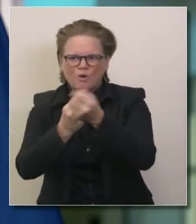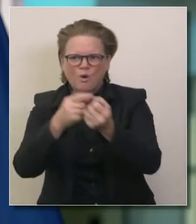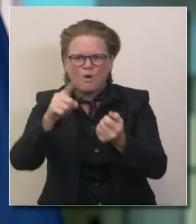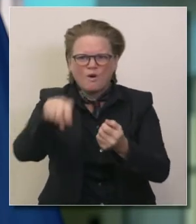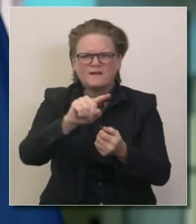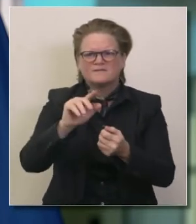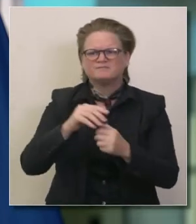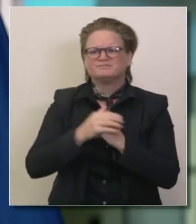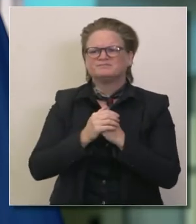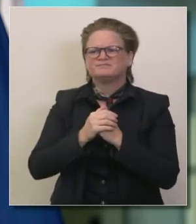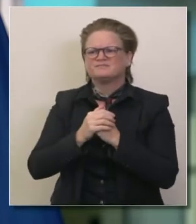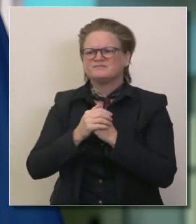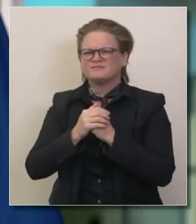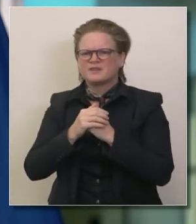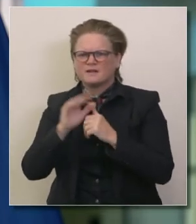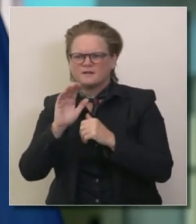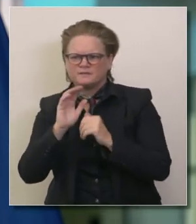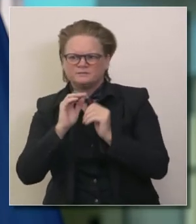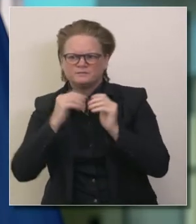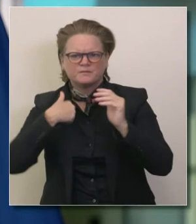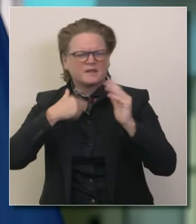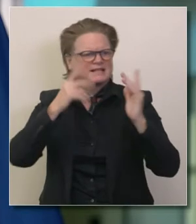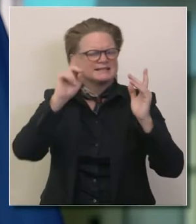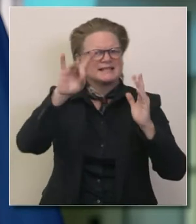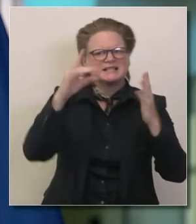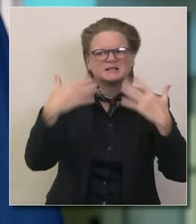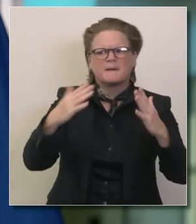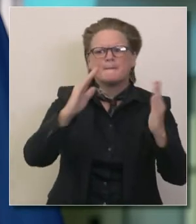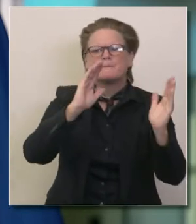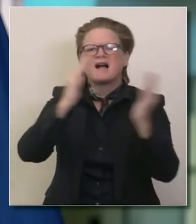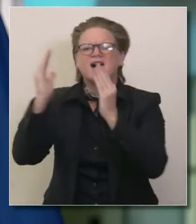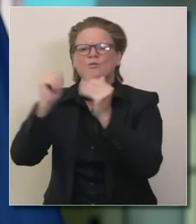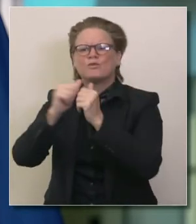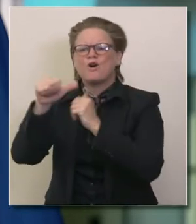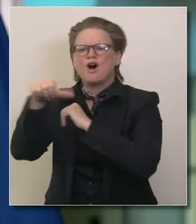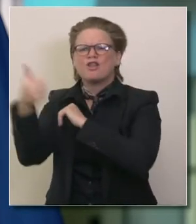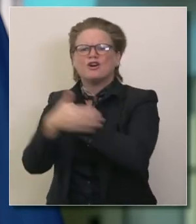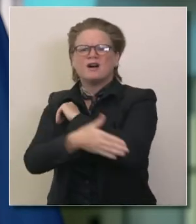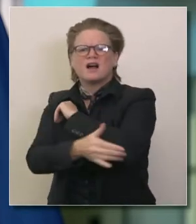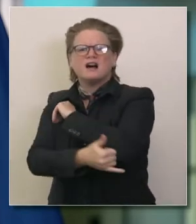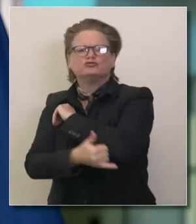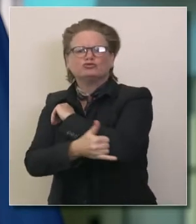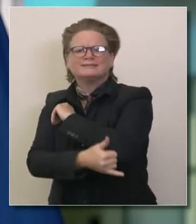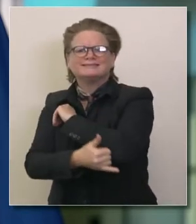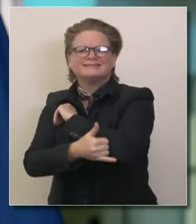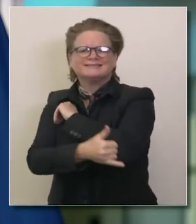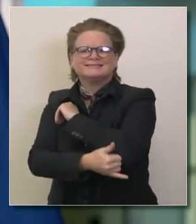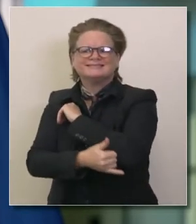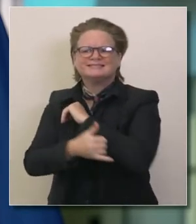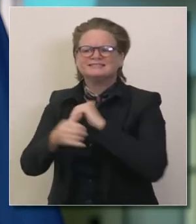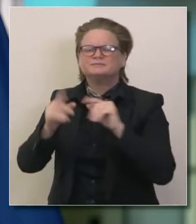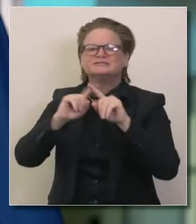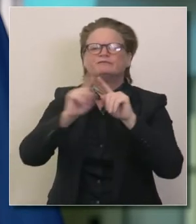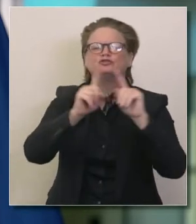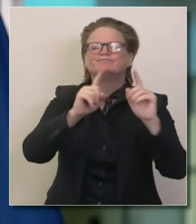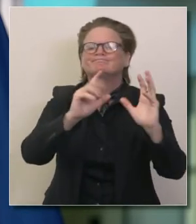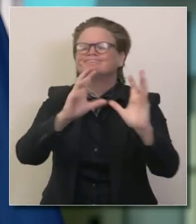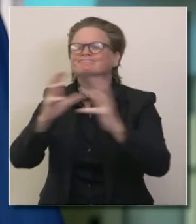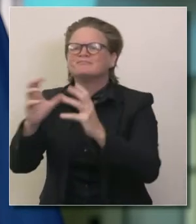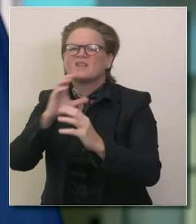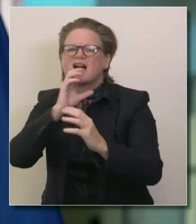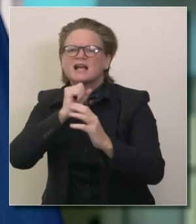epidemiología en base a la realidad en torno al mundo viendo las mejores prácticas viendo a copartícipes viendo edades viendo